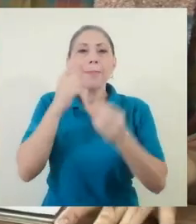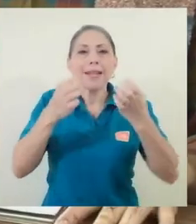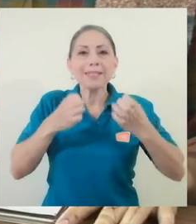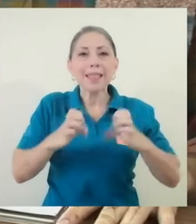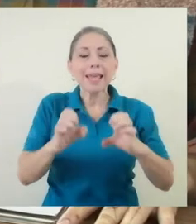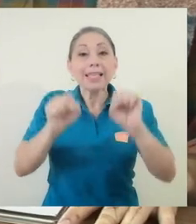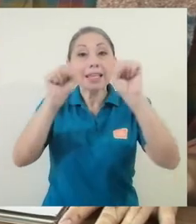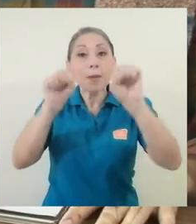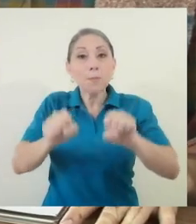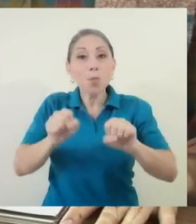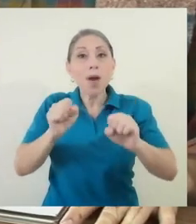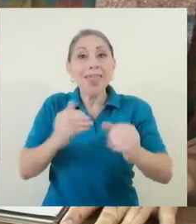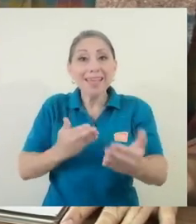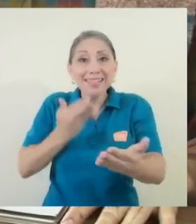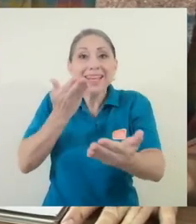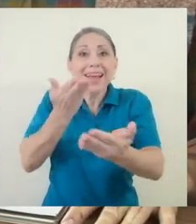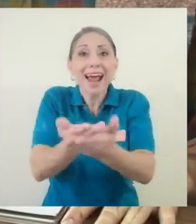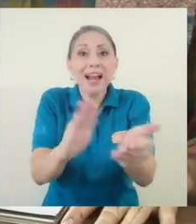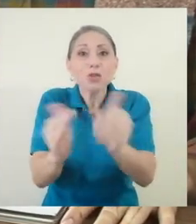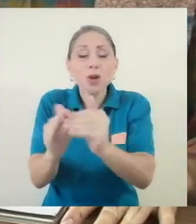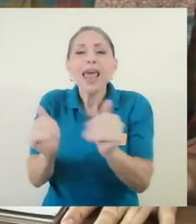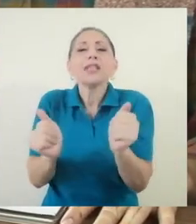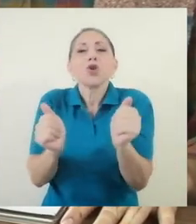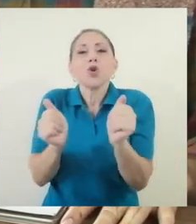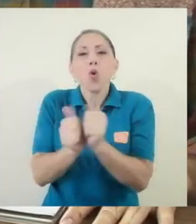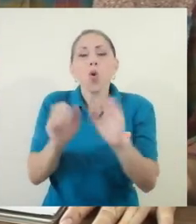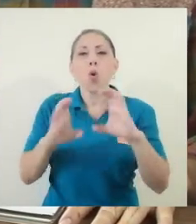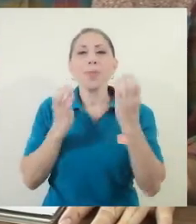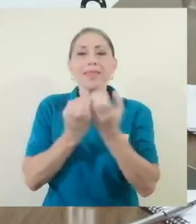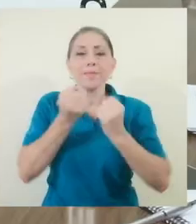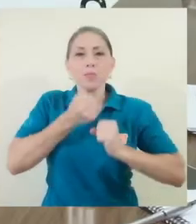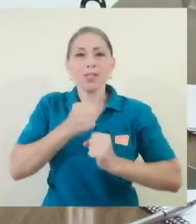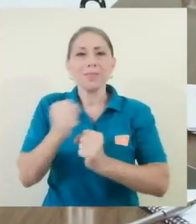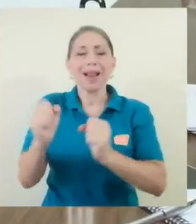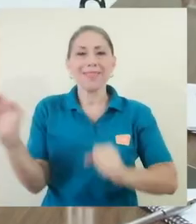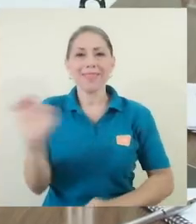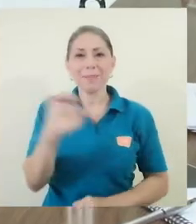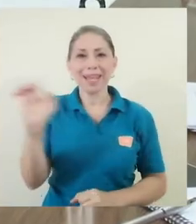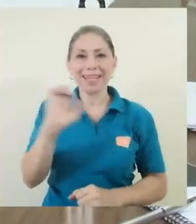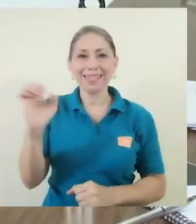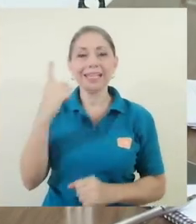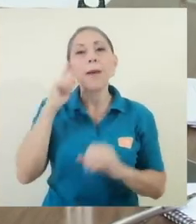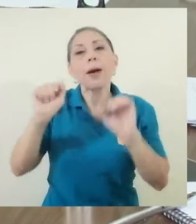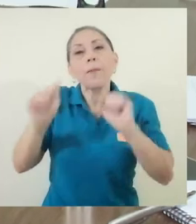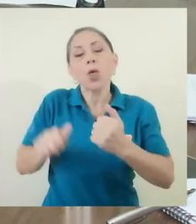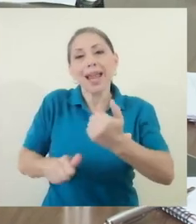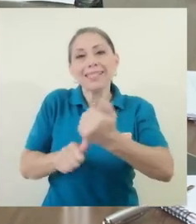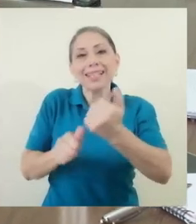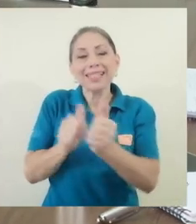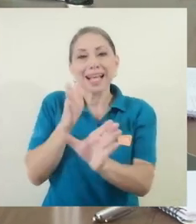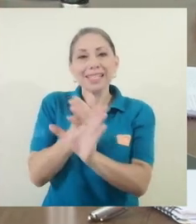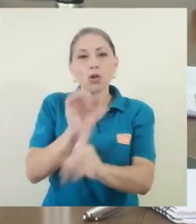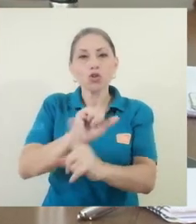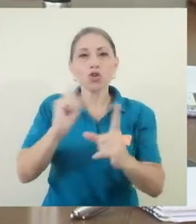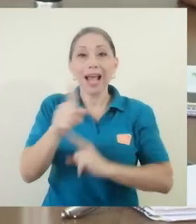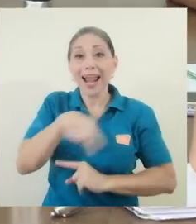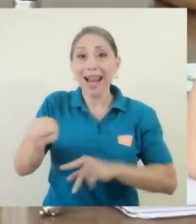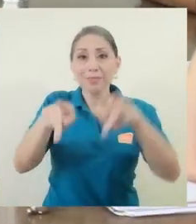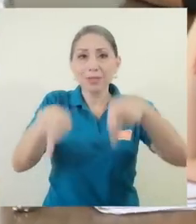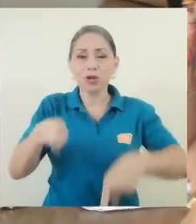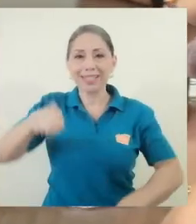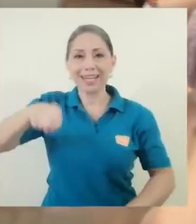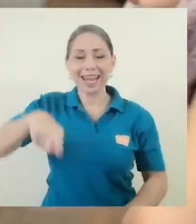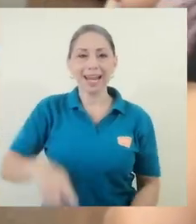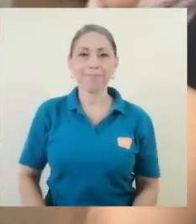a las comunidades a través de los comités municipales de emergencias, esto para poder brindar asistencia psicosocial a los que así lo requieran.